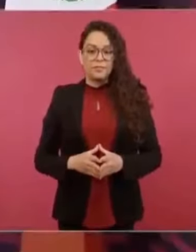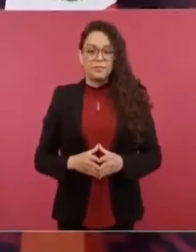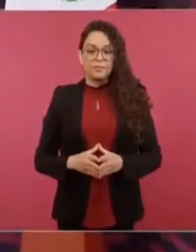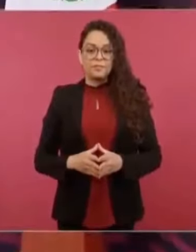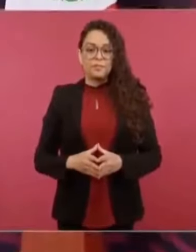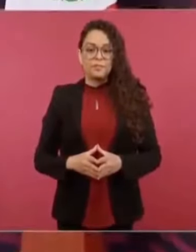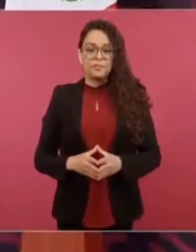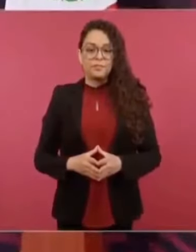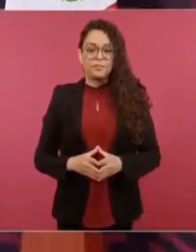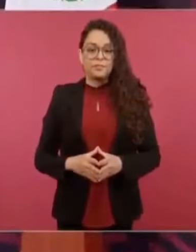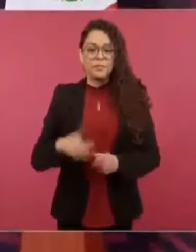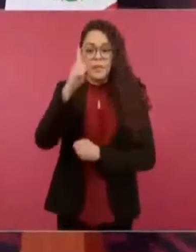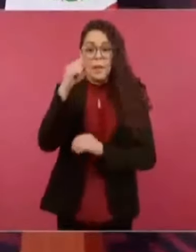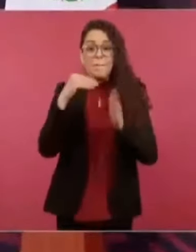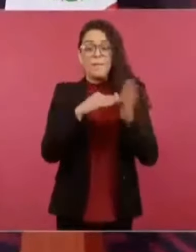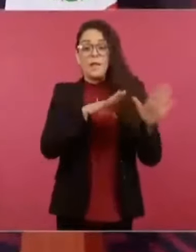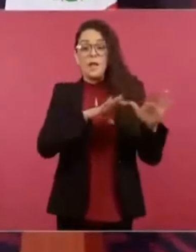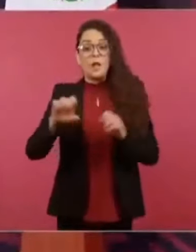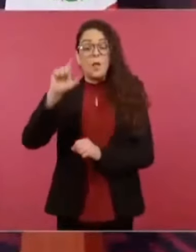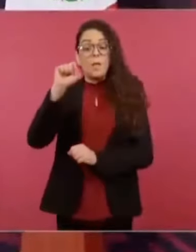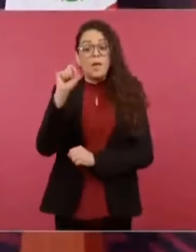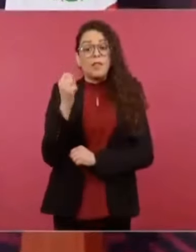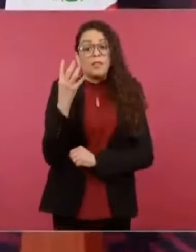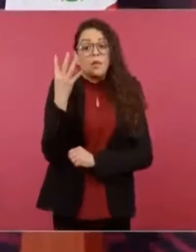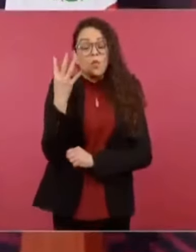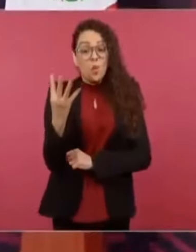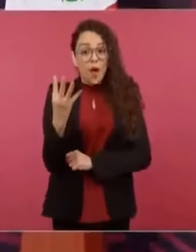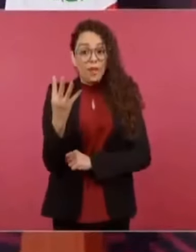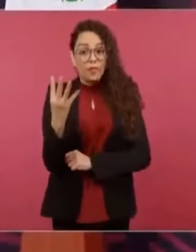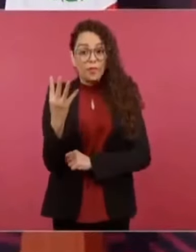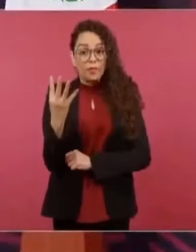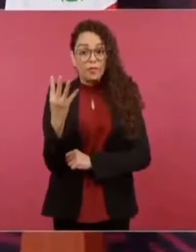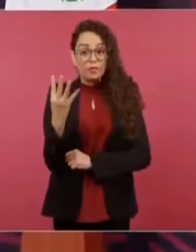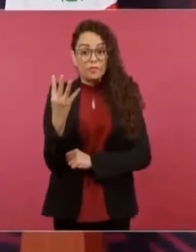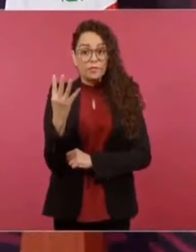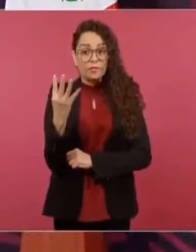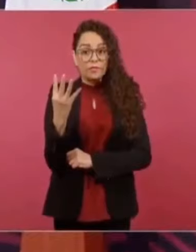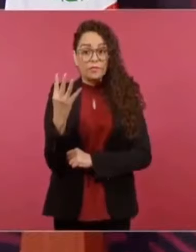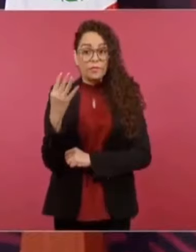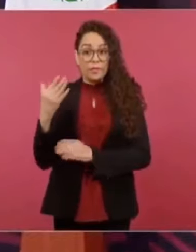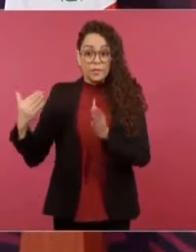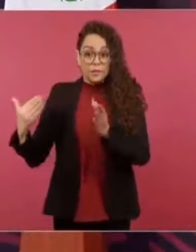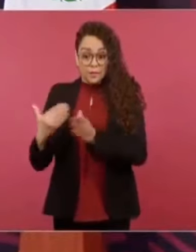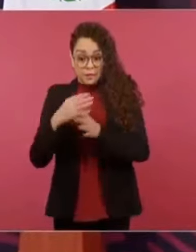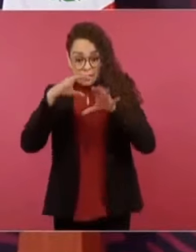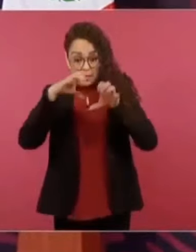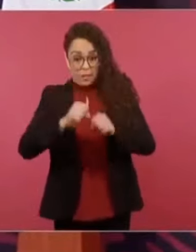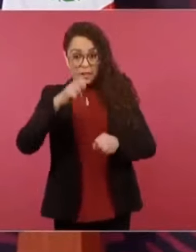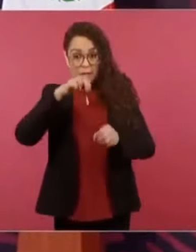o sea, 10 años después de la invasión a Veracruz.